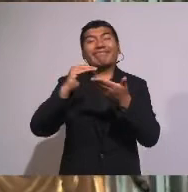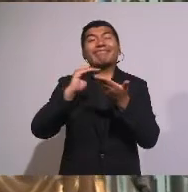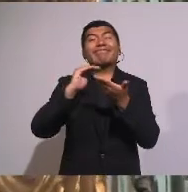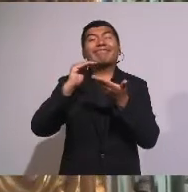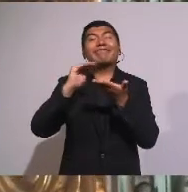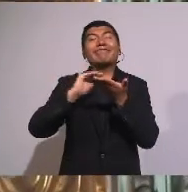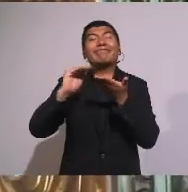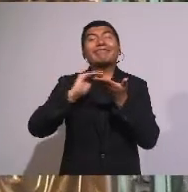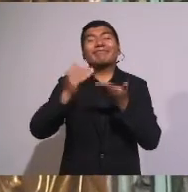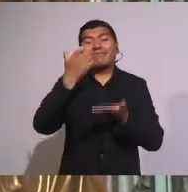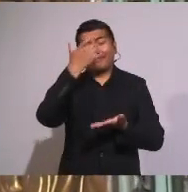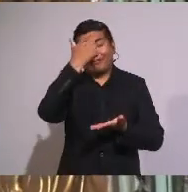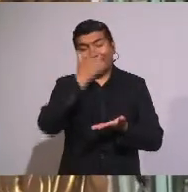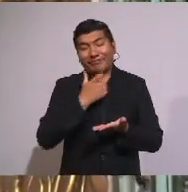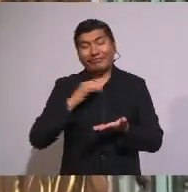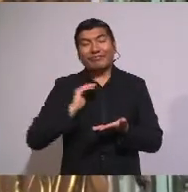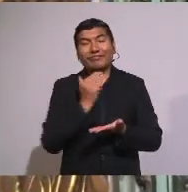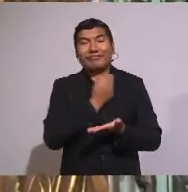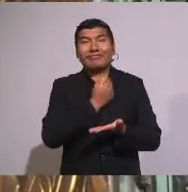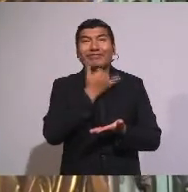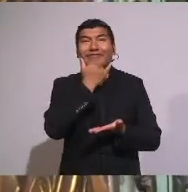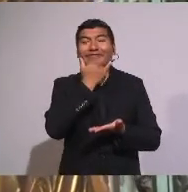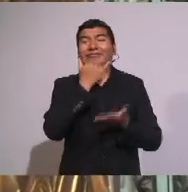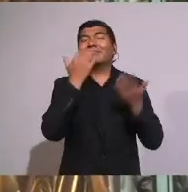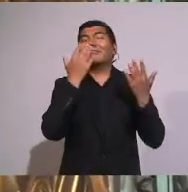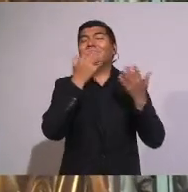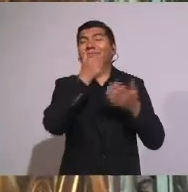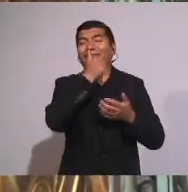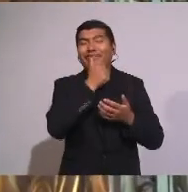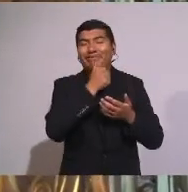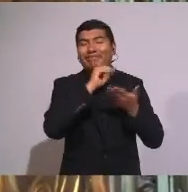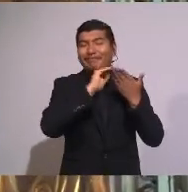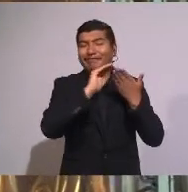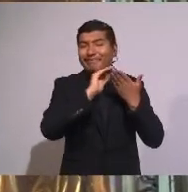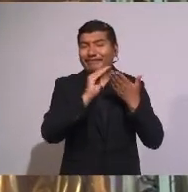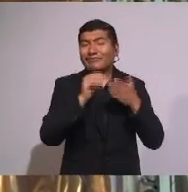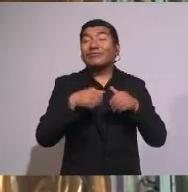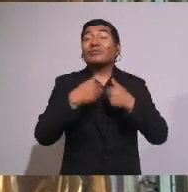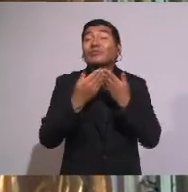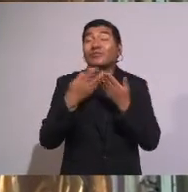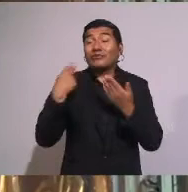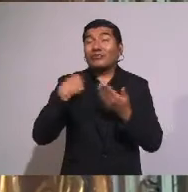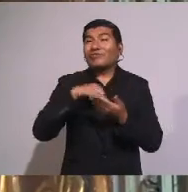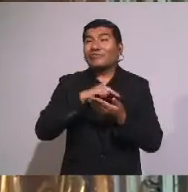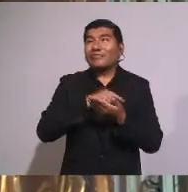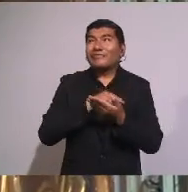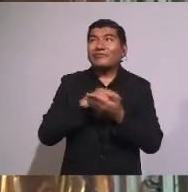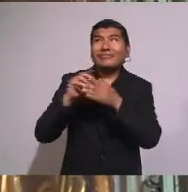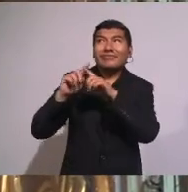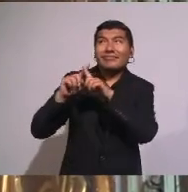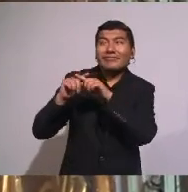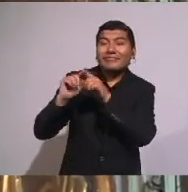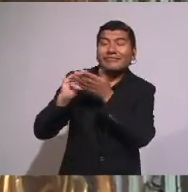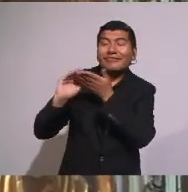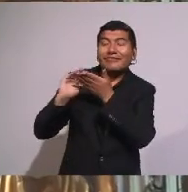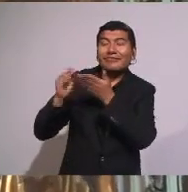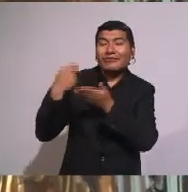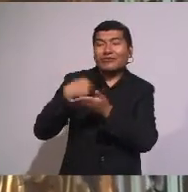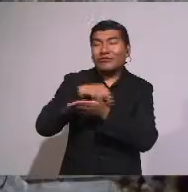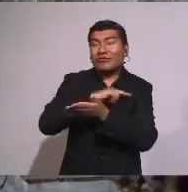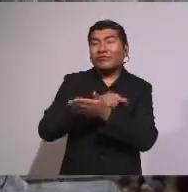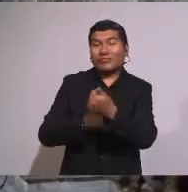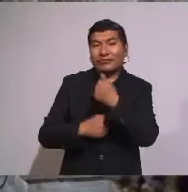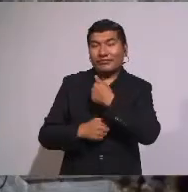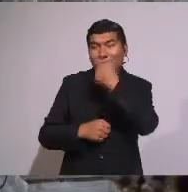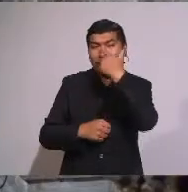errores Y faltas Como nos excusamos A nosotros mismos